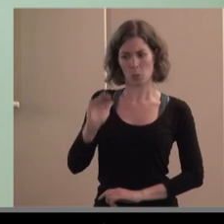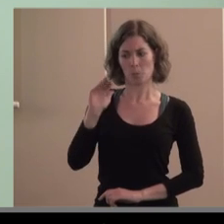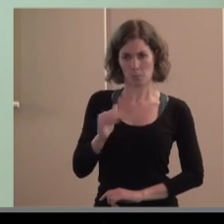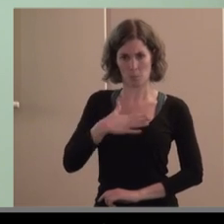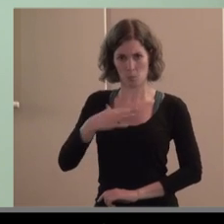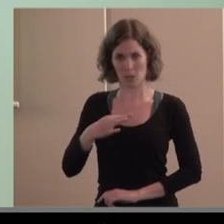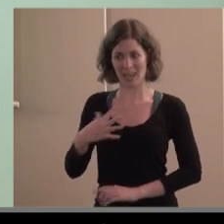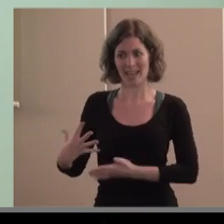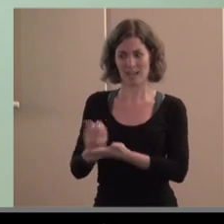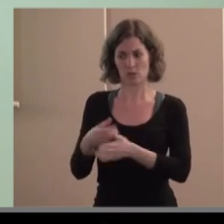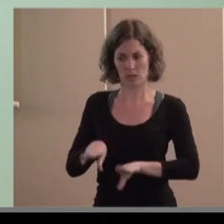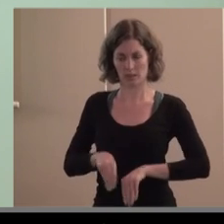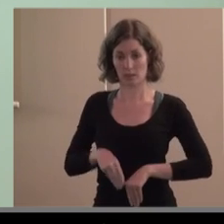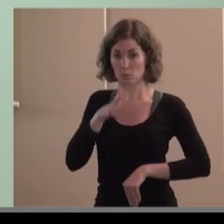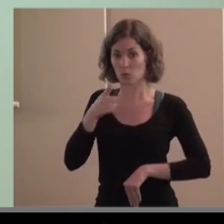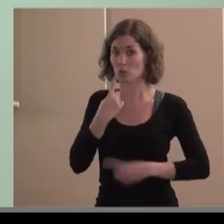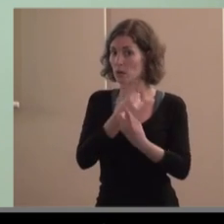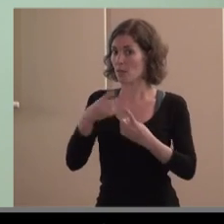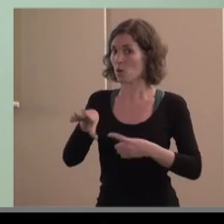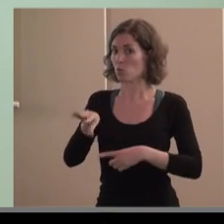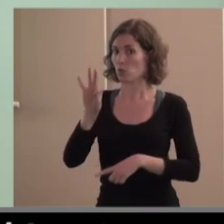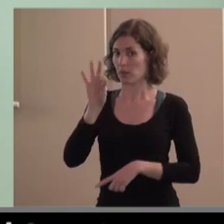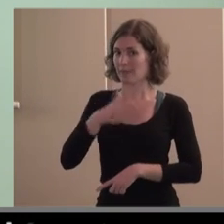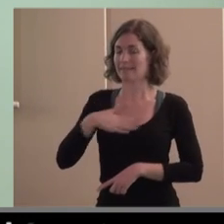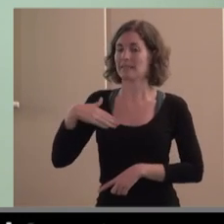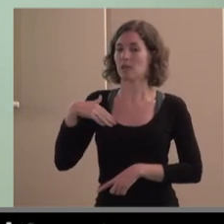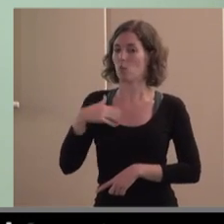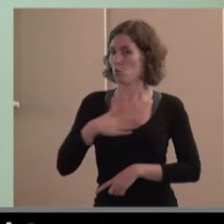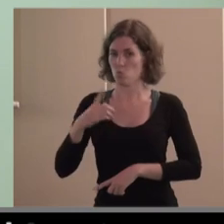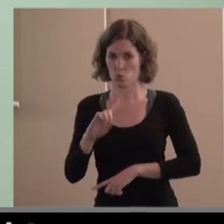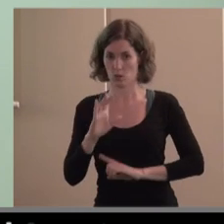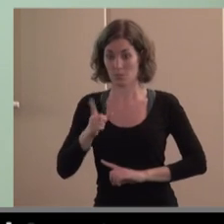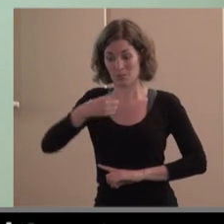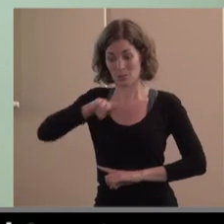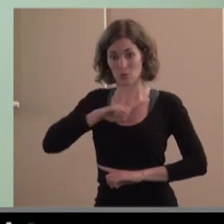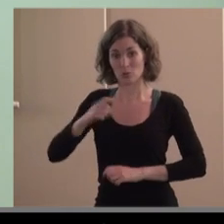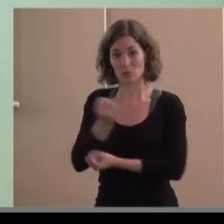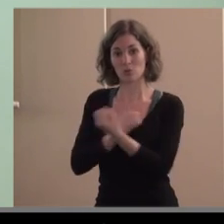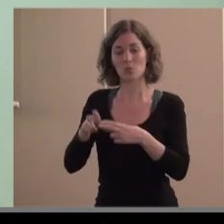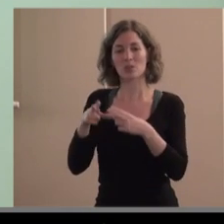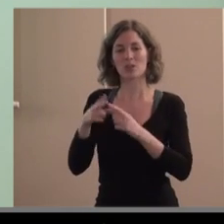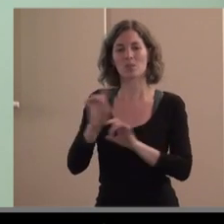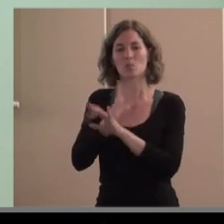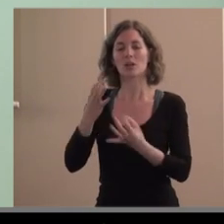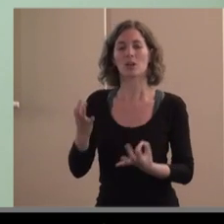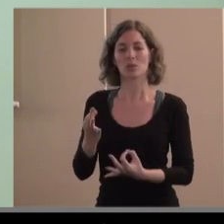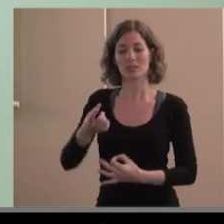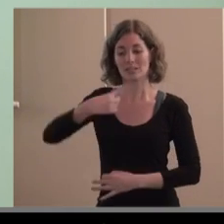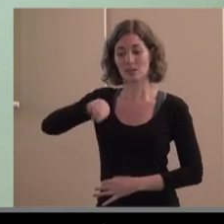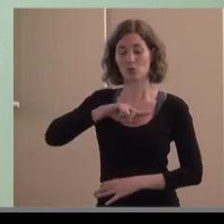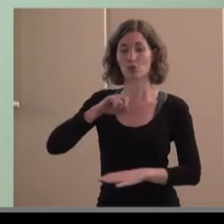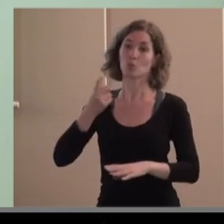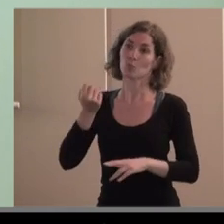que la tiene que tomar cada uno pero aquí lo que tenemos claro en la academia social es que disfrutamos de más de una condición aquí somos